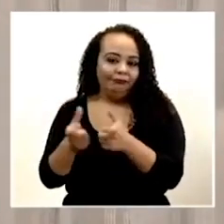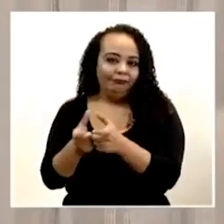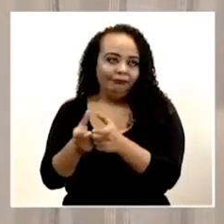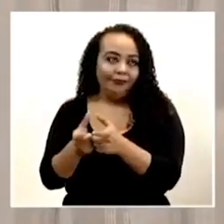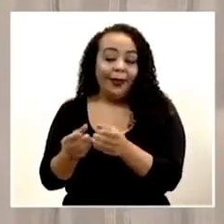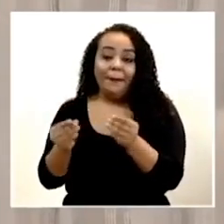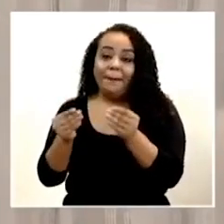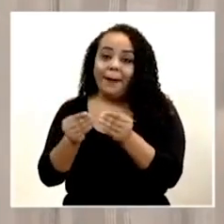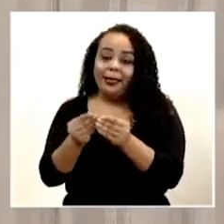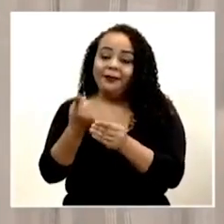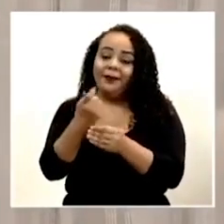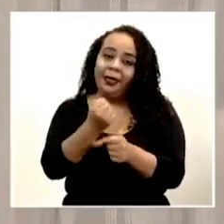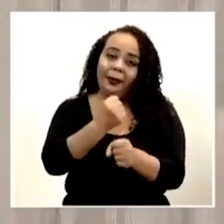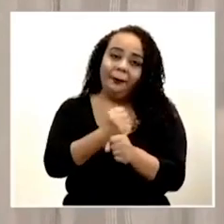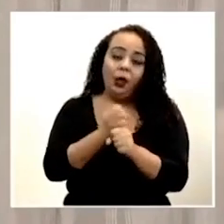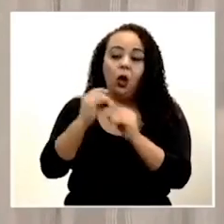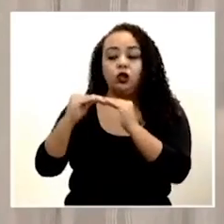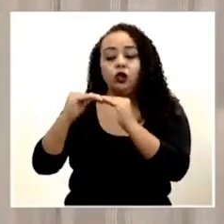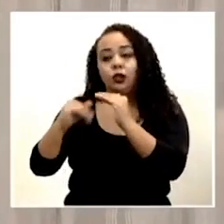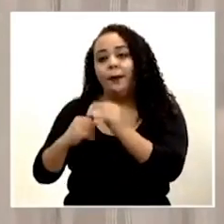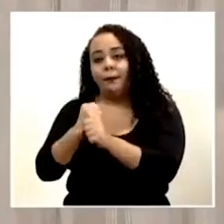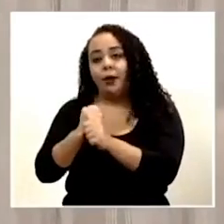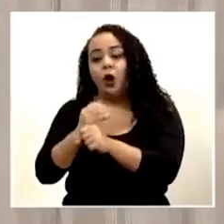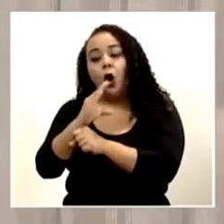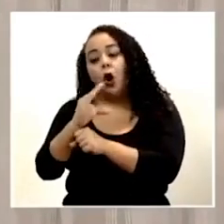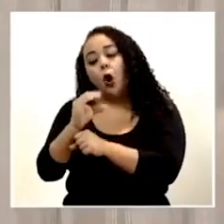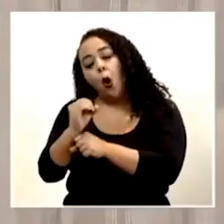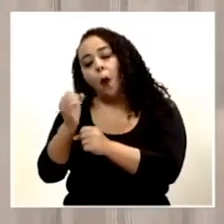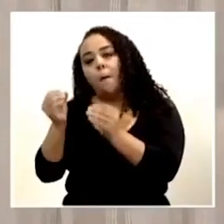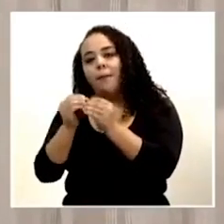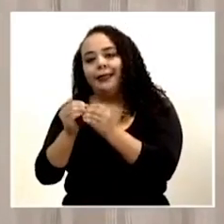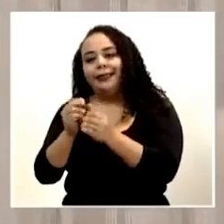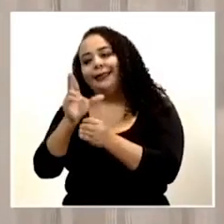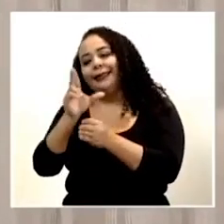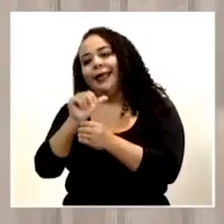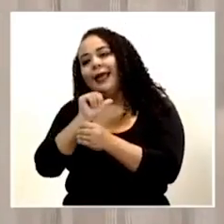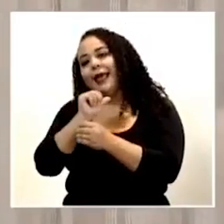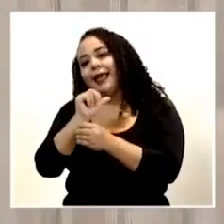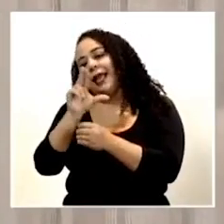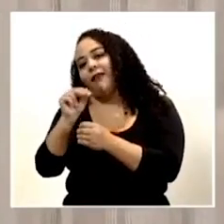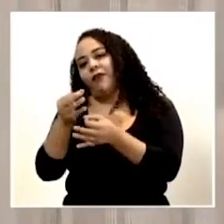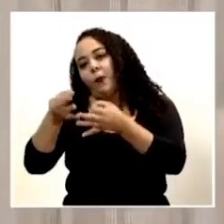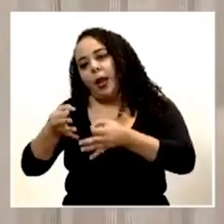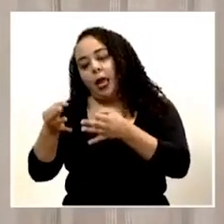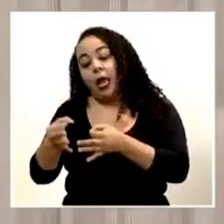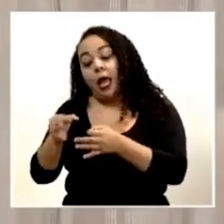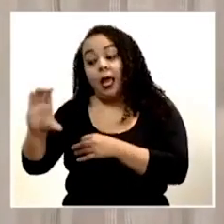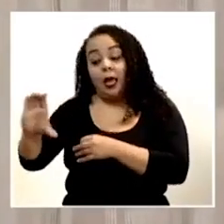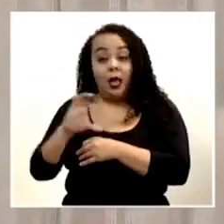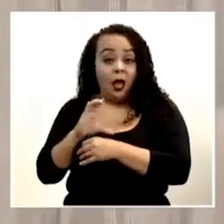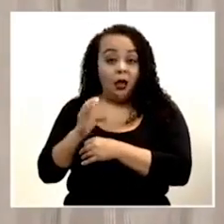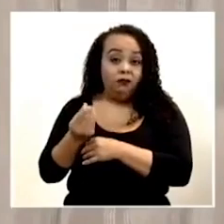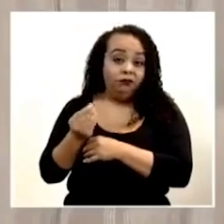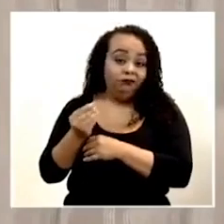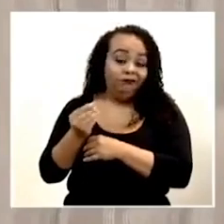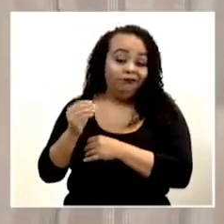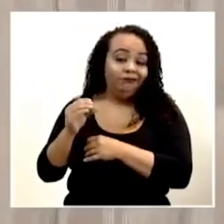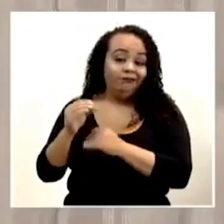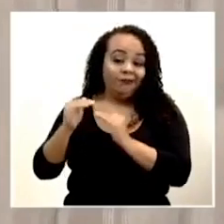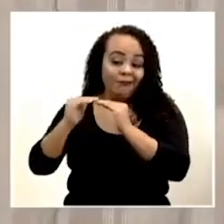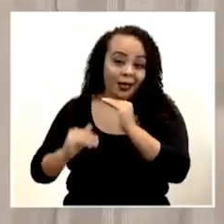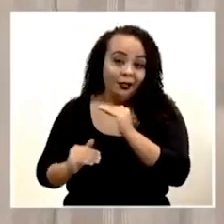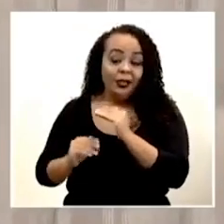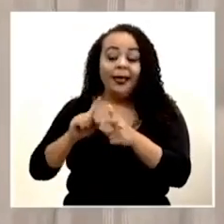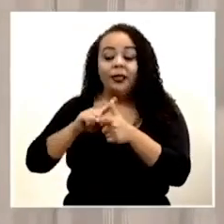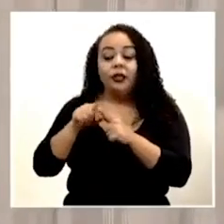más desempleo, más subempleo o más informalidad, eso significa menos ingresos para la caja. Entonces, ese doble embate